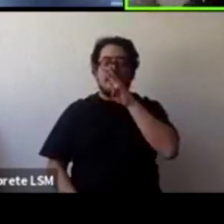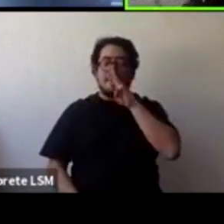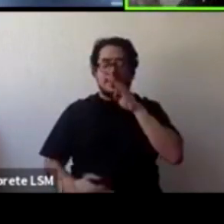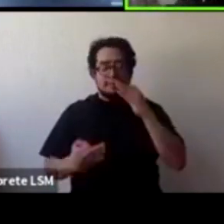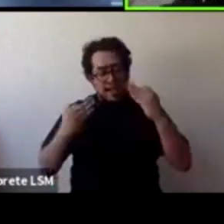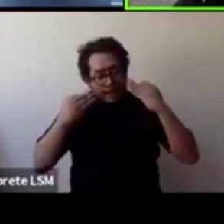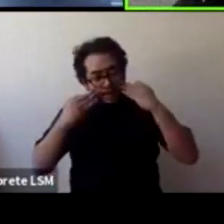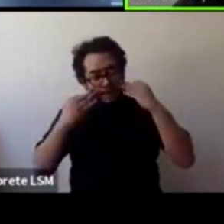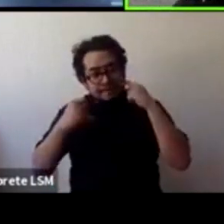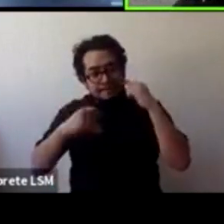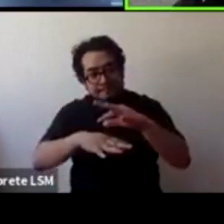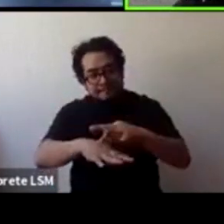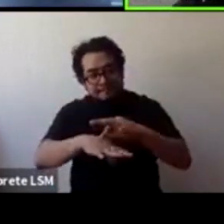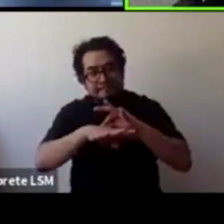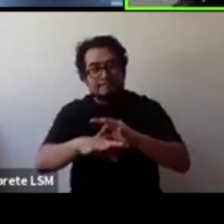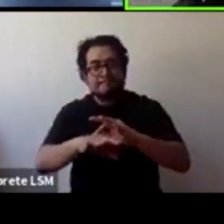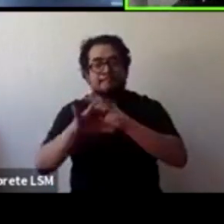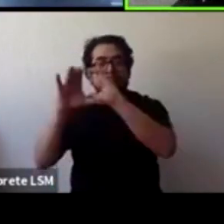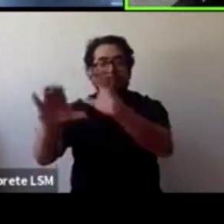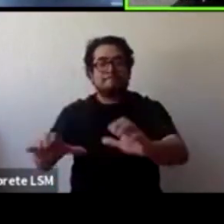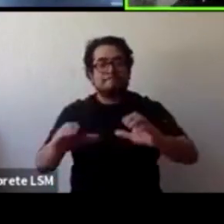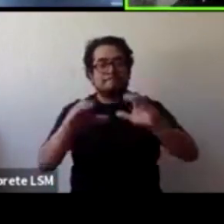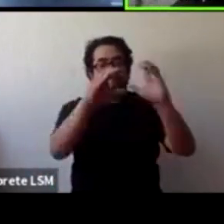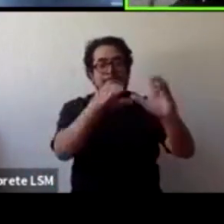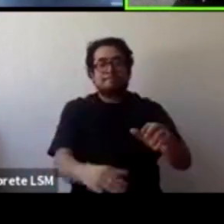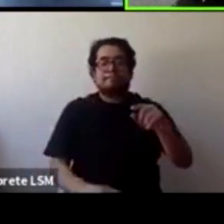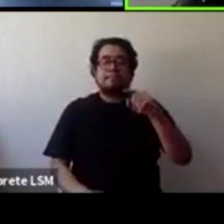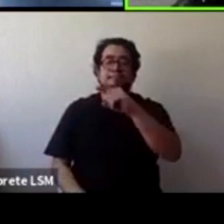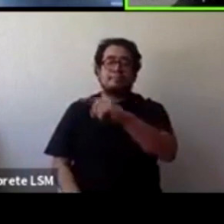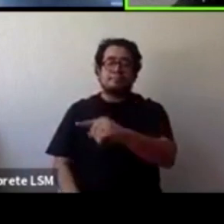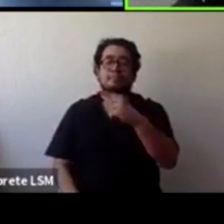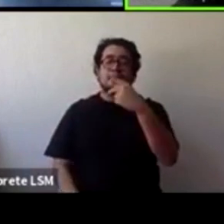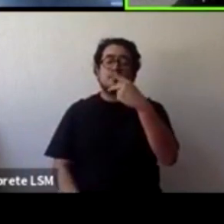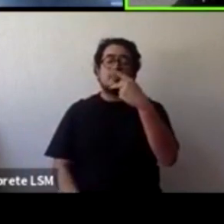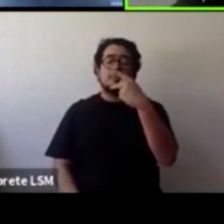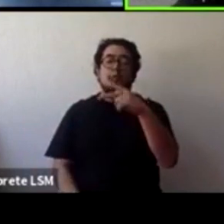seguimos con esta pregunta los cuidados y precauciones Daniela de tu experiencia